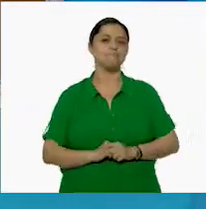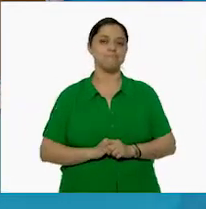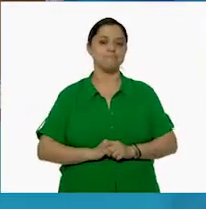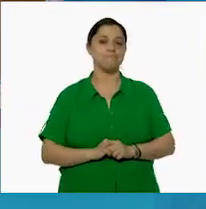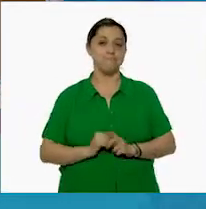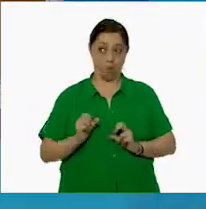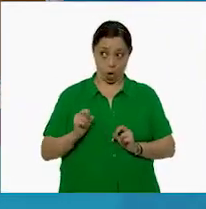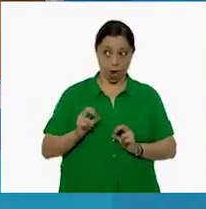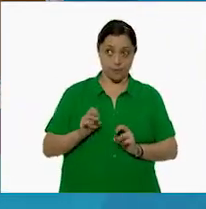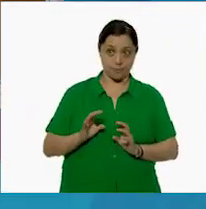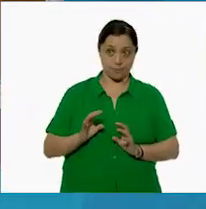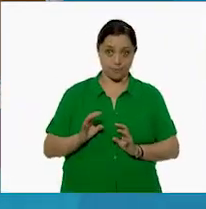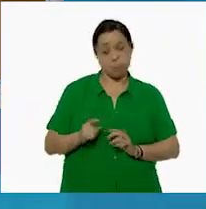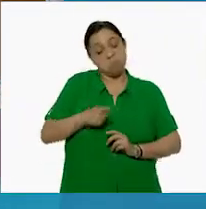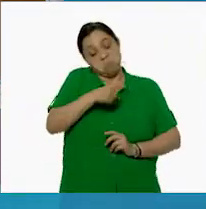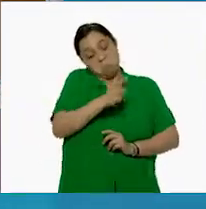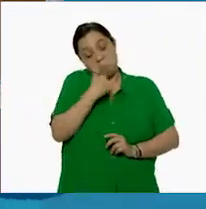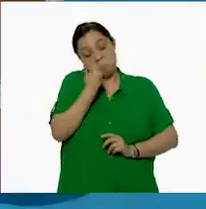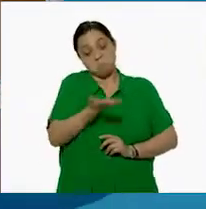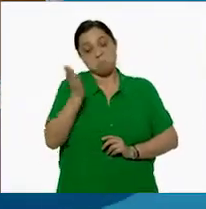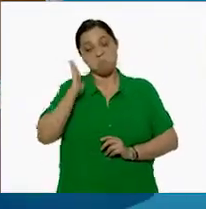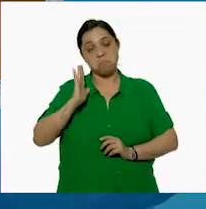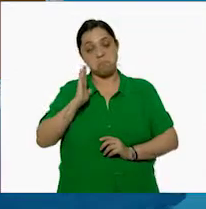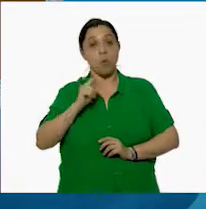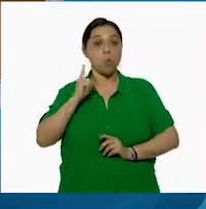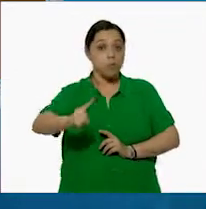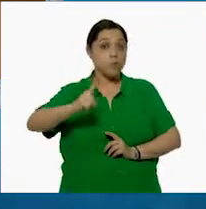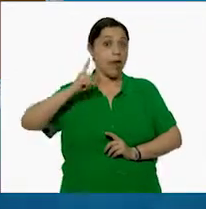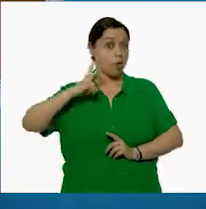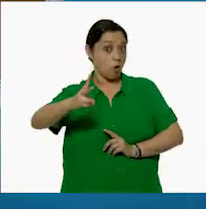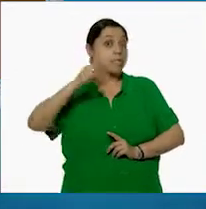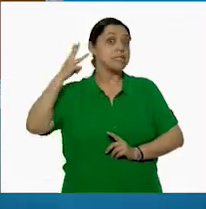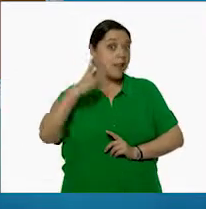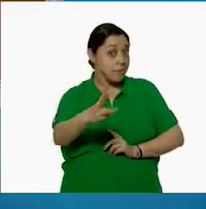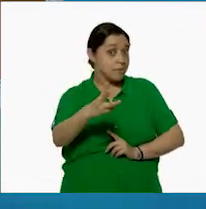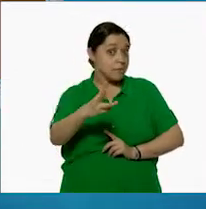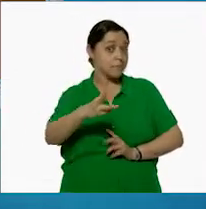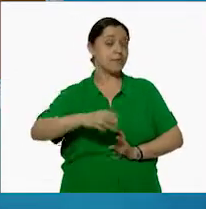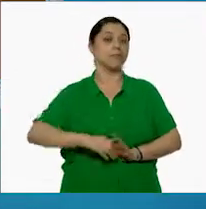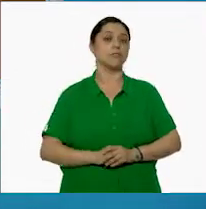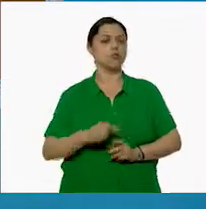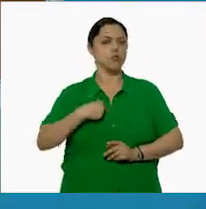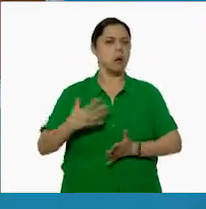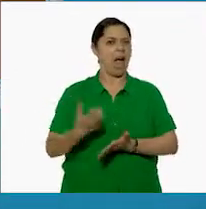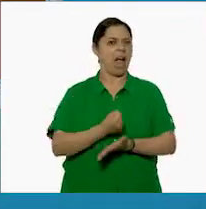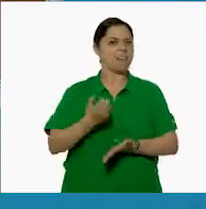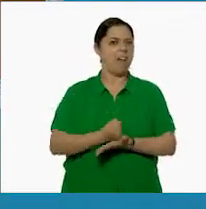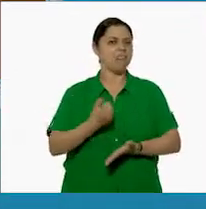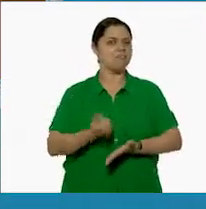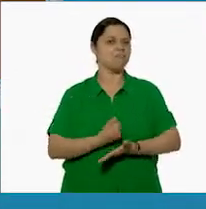Bueno. Sí, la cuenta de tres, ¿eh? Sí, está bien. Bien. Una, dos, tres. Ahora sí le voy a ganar a Carola.